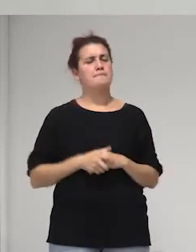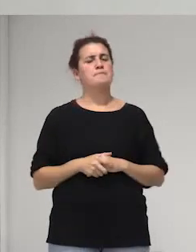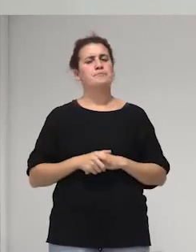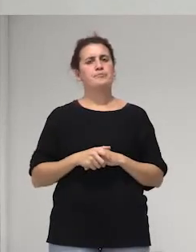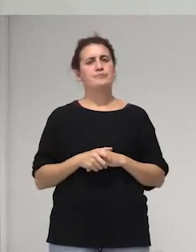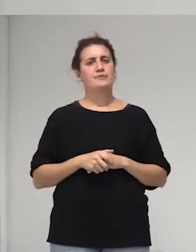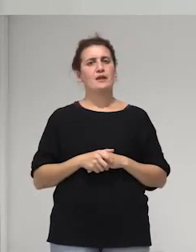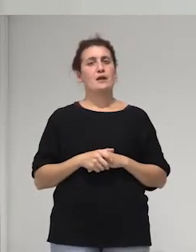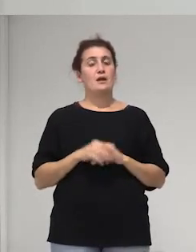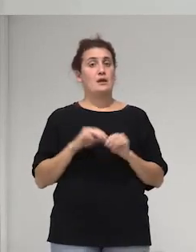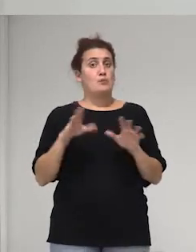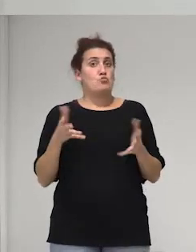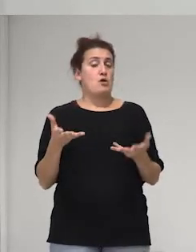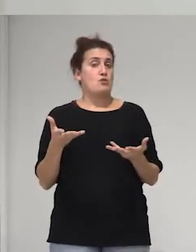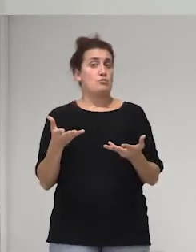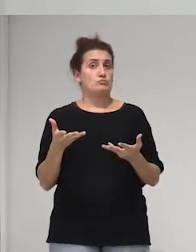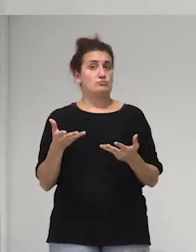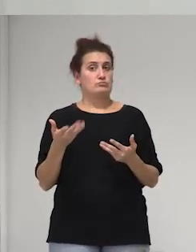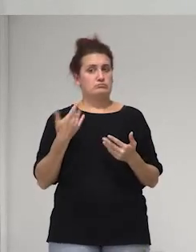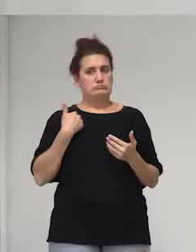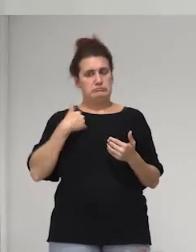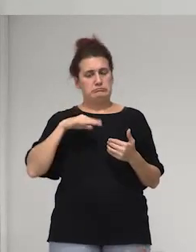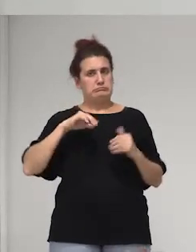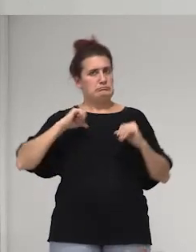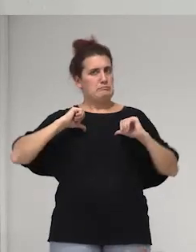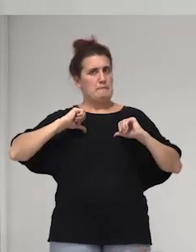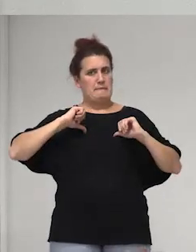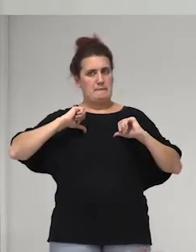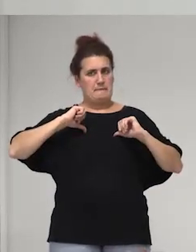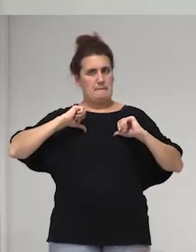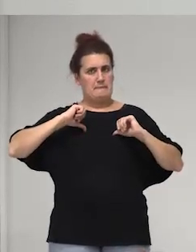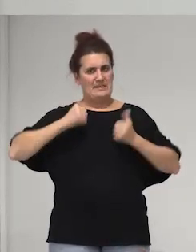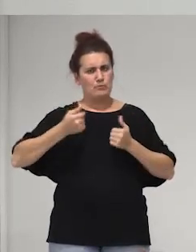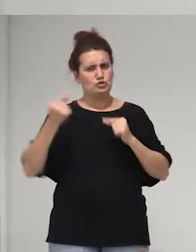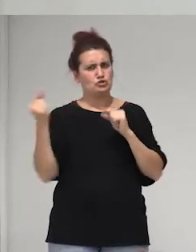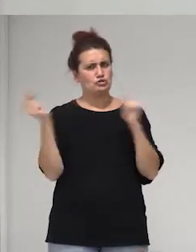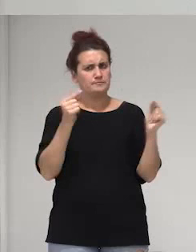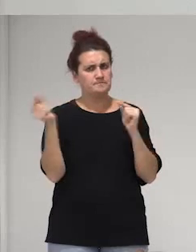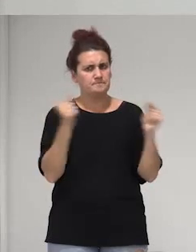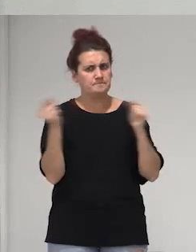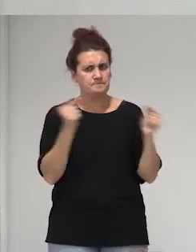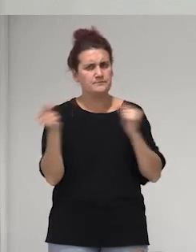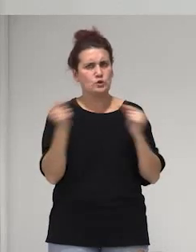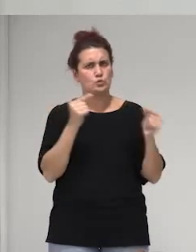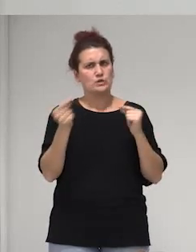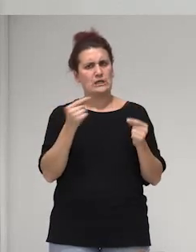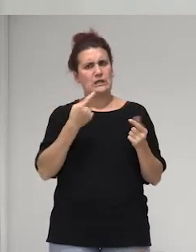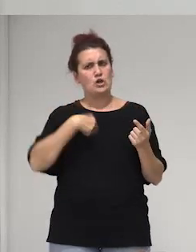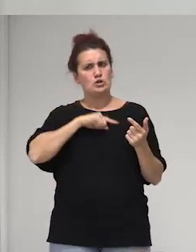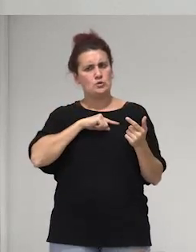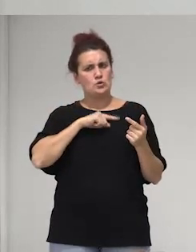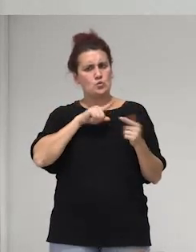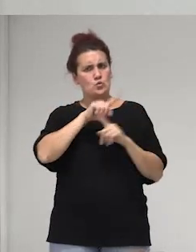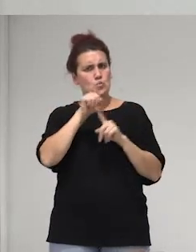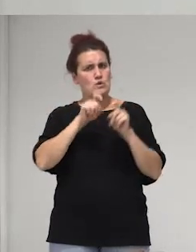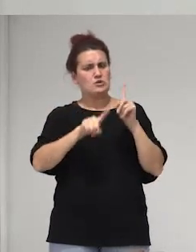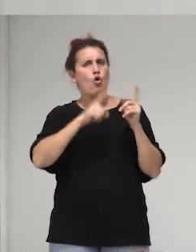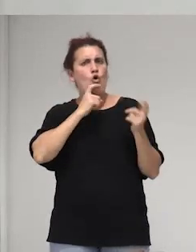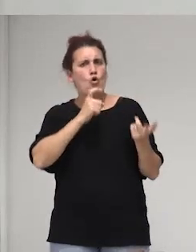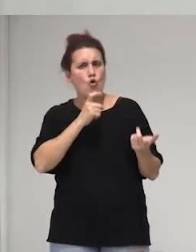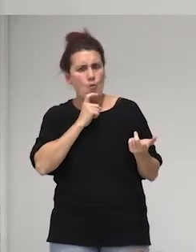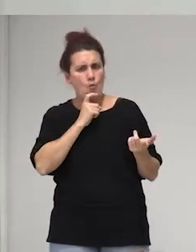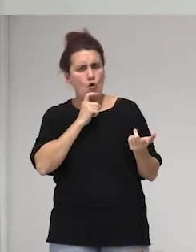y bueno empezamos a discutir de como había sido esta cuestión de como nos ha